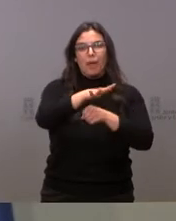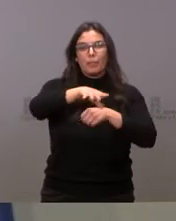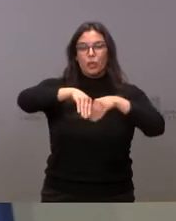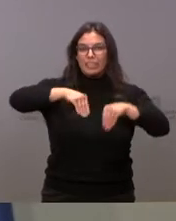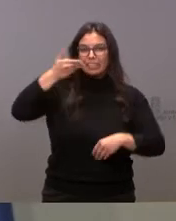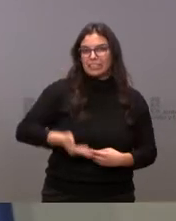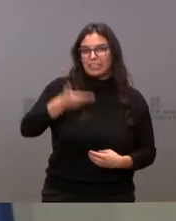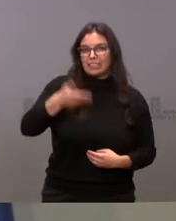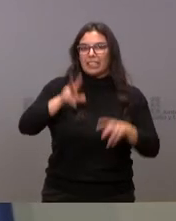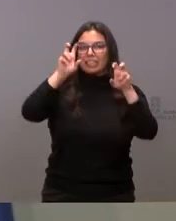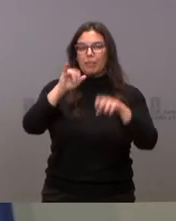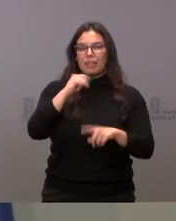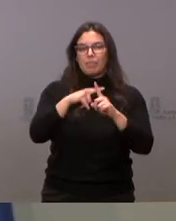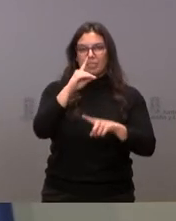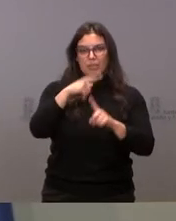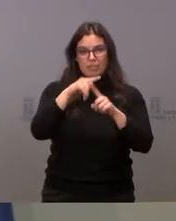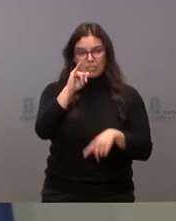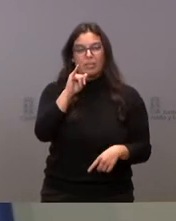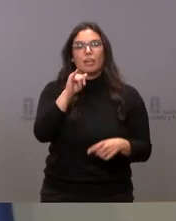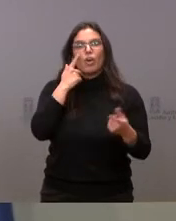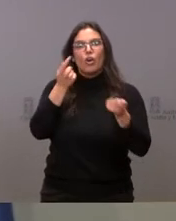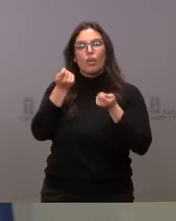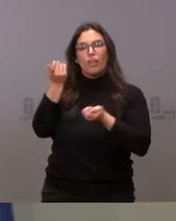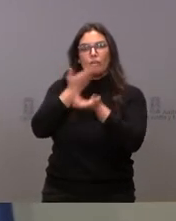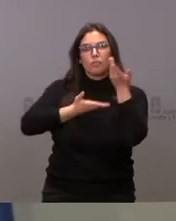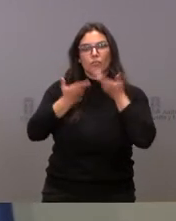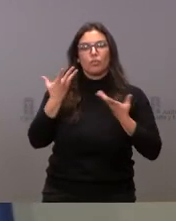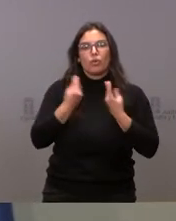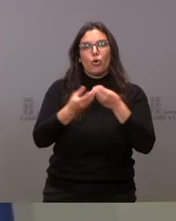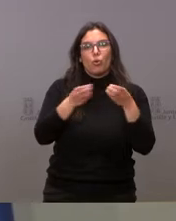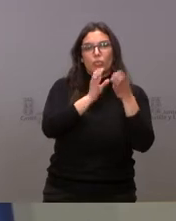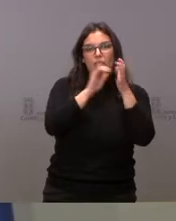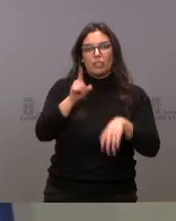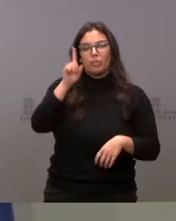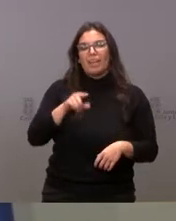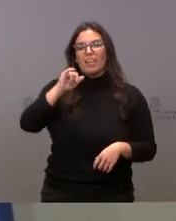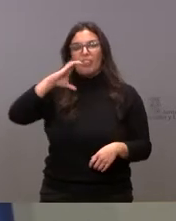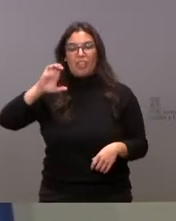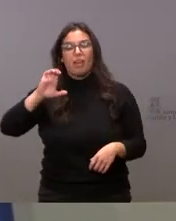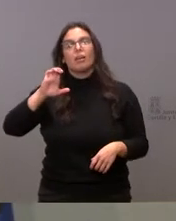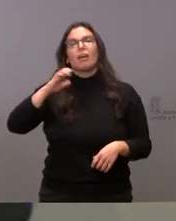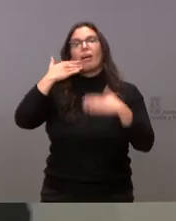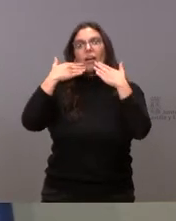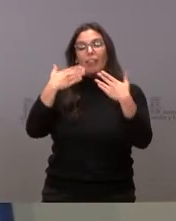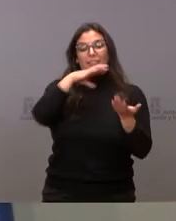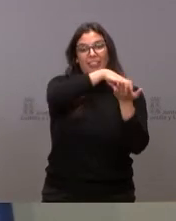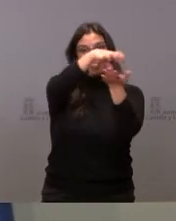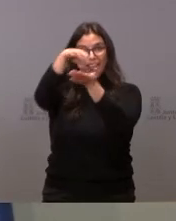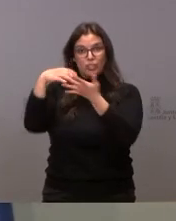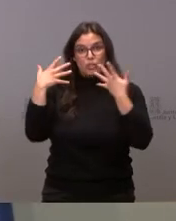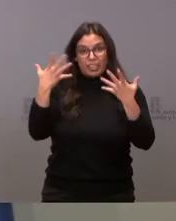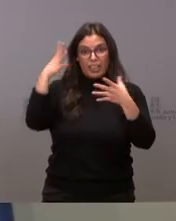la comunidad en materia de IMAX de Masí en coordinación con la Junta y a través del ICE con 10 centros que